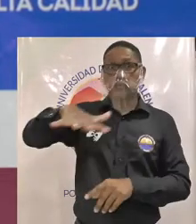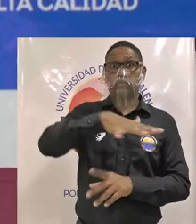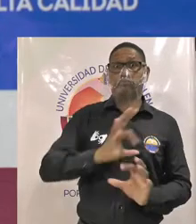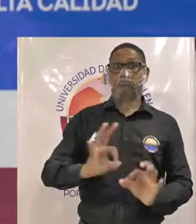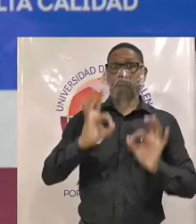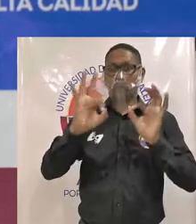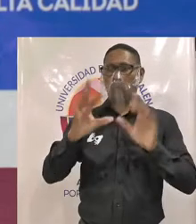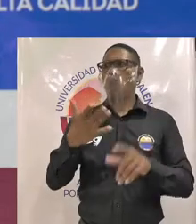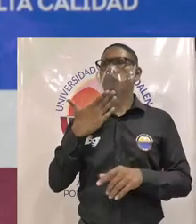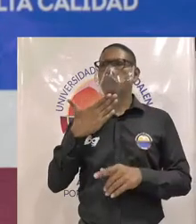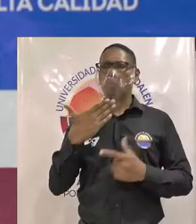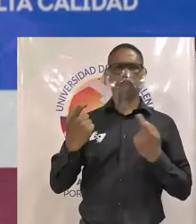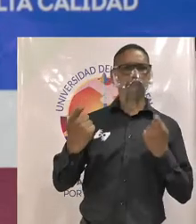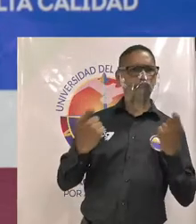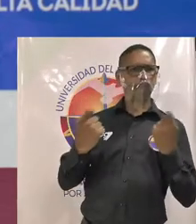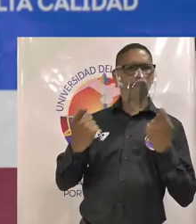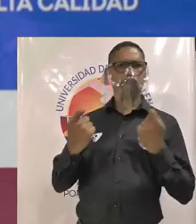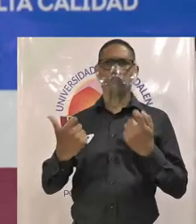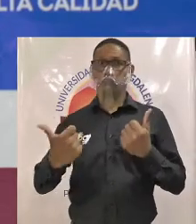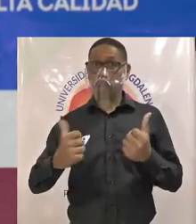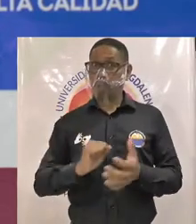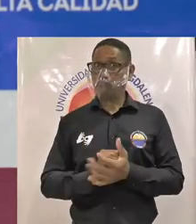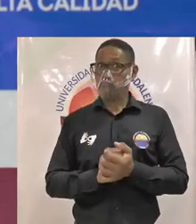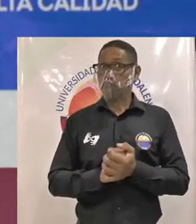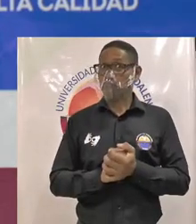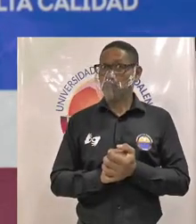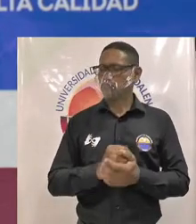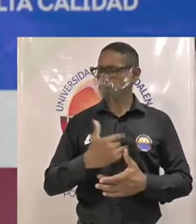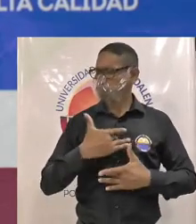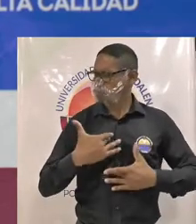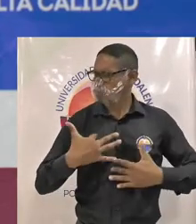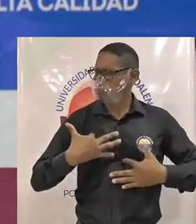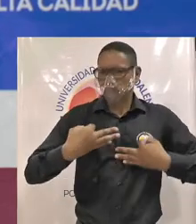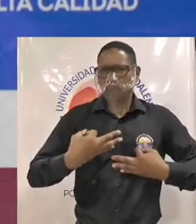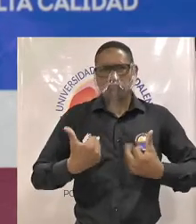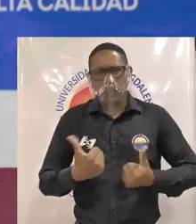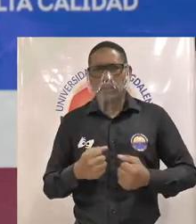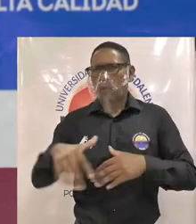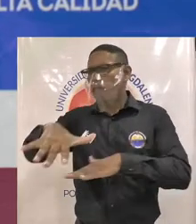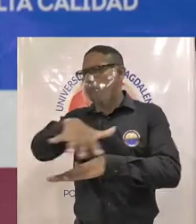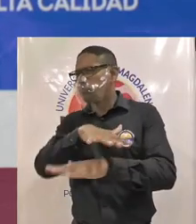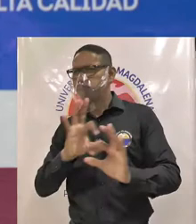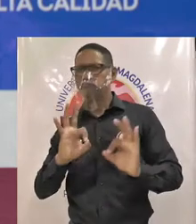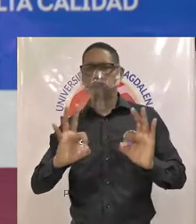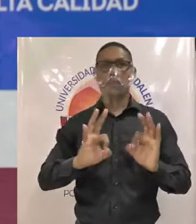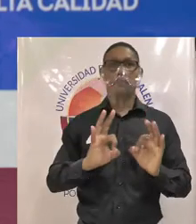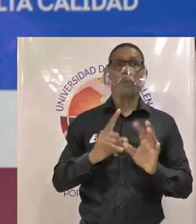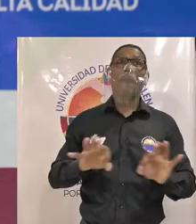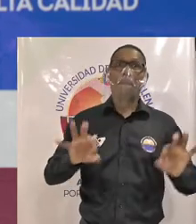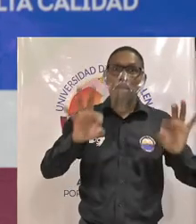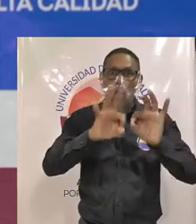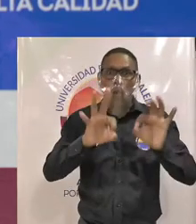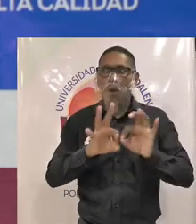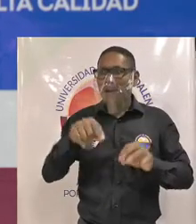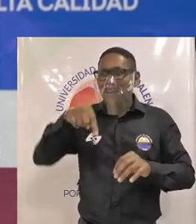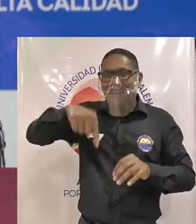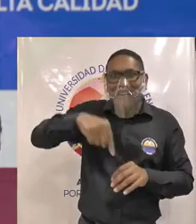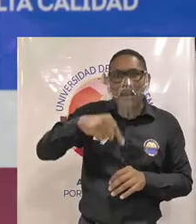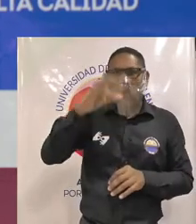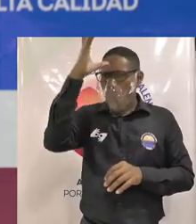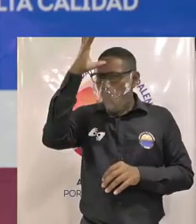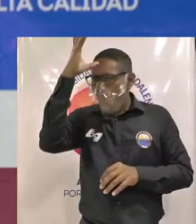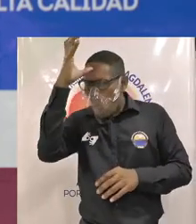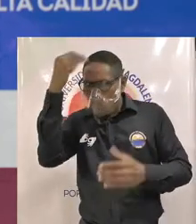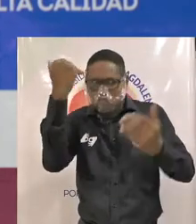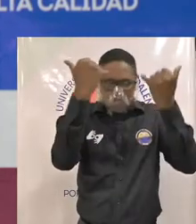sostenible ¿sí? una ciudad saludable sostenible pero necesitamos que ese conocimiento que se genera aquí sea